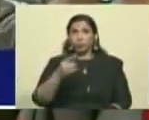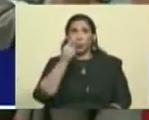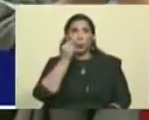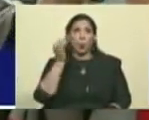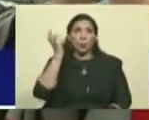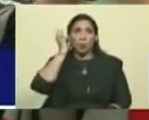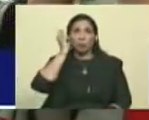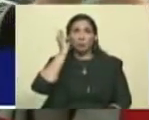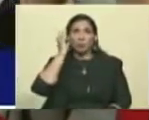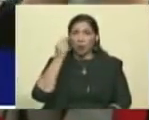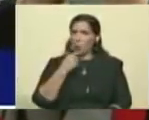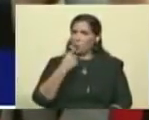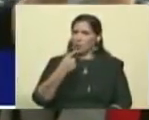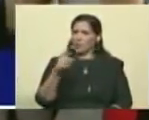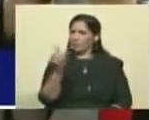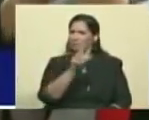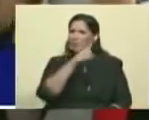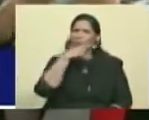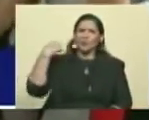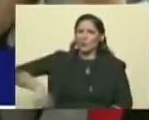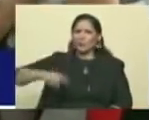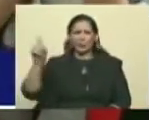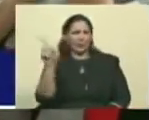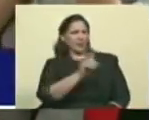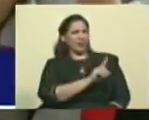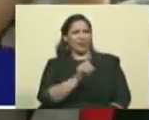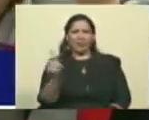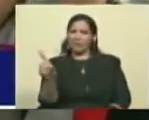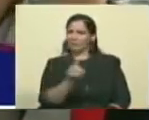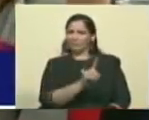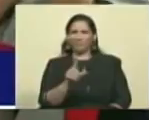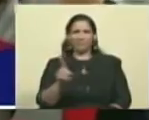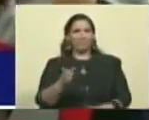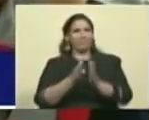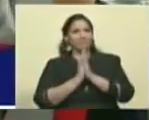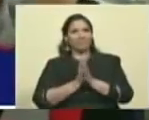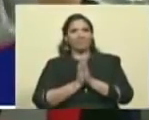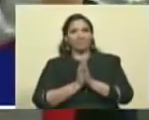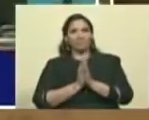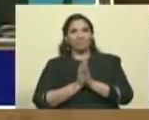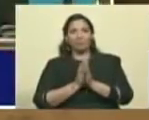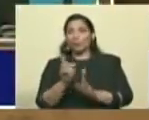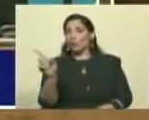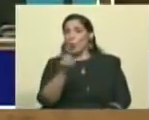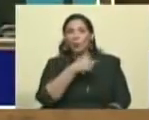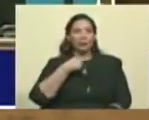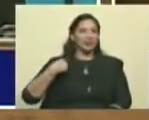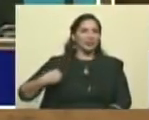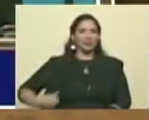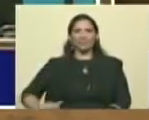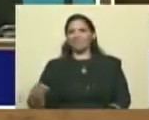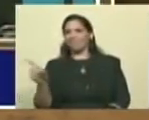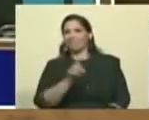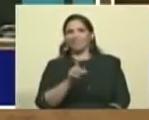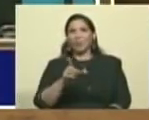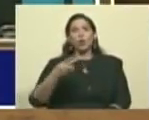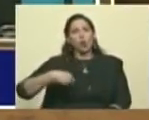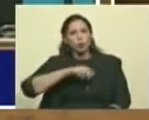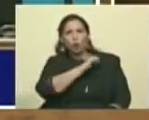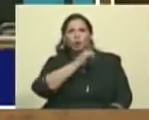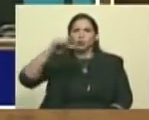Por eso le digo que no son los rusos. No, no, no, no, no, no, no son los chinos. No, no, no, no. Somos los